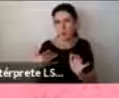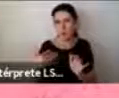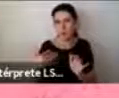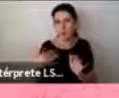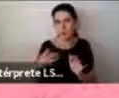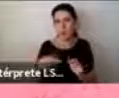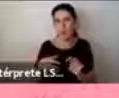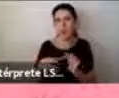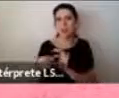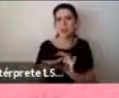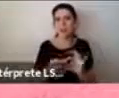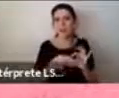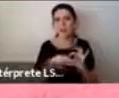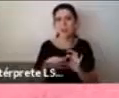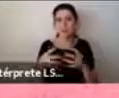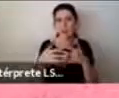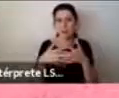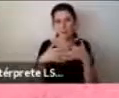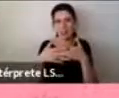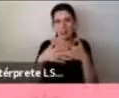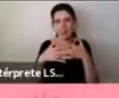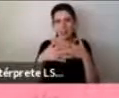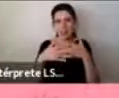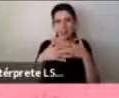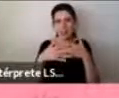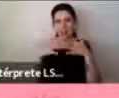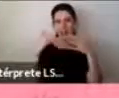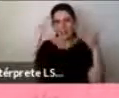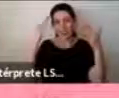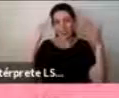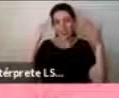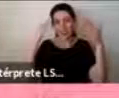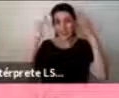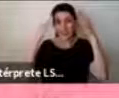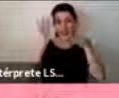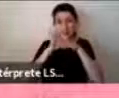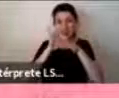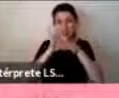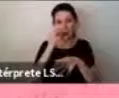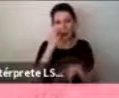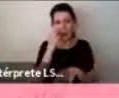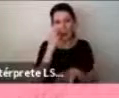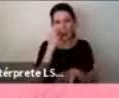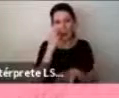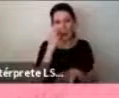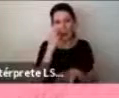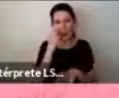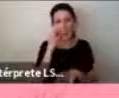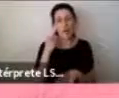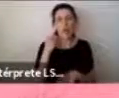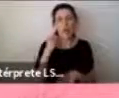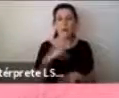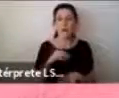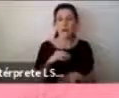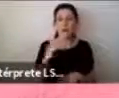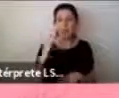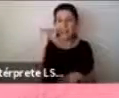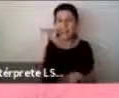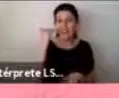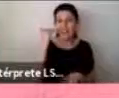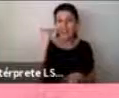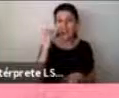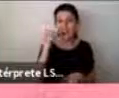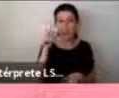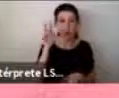Psiquiatría donde habla de los padres por ejemplo de niños que tienen déficit atencional manifiestan mayores